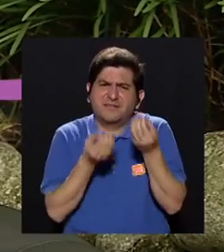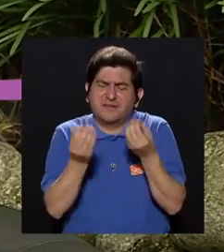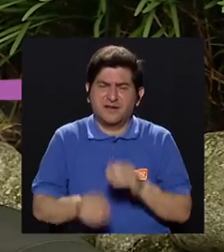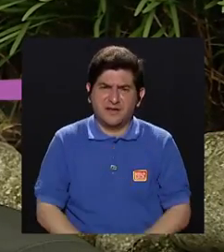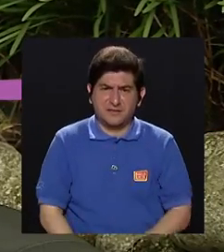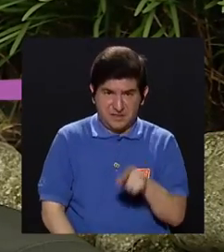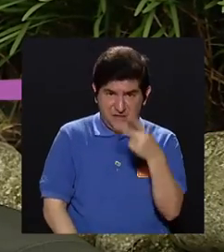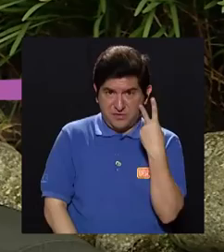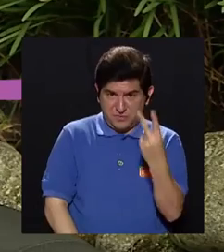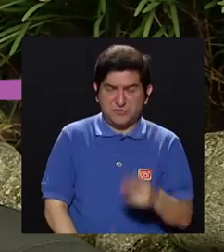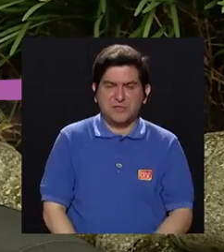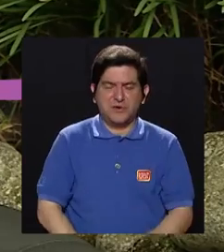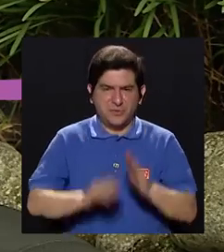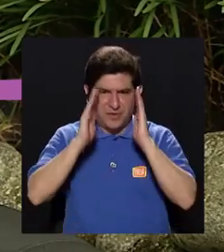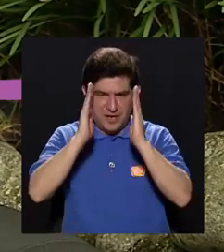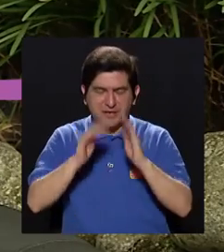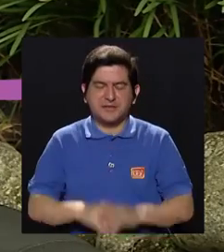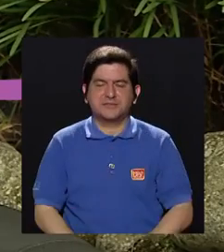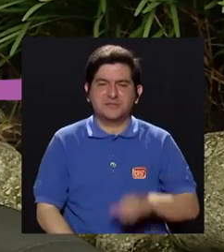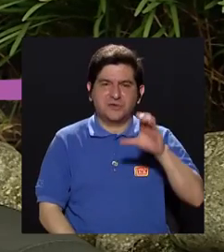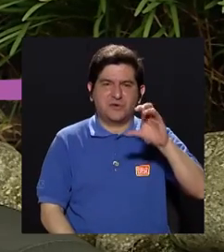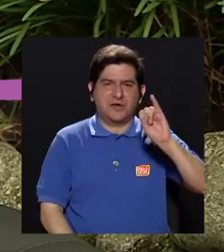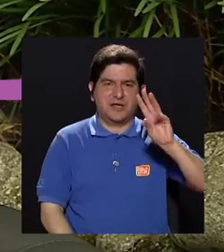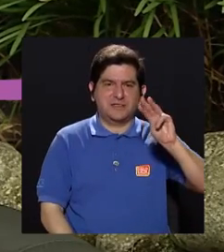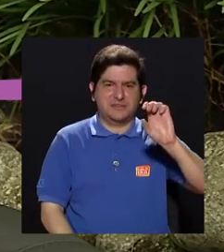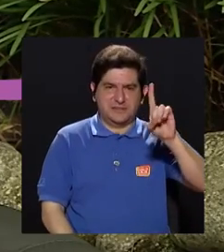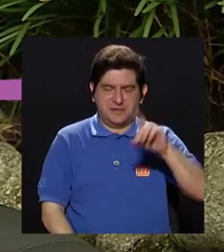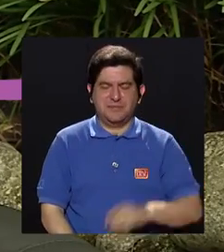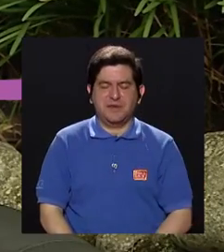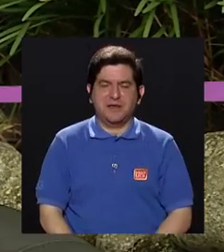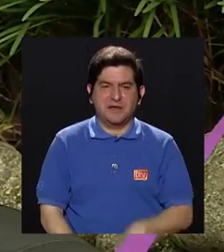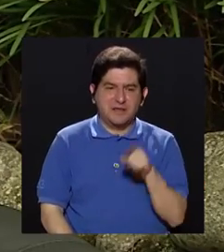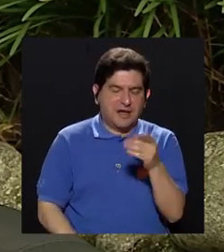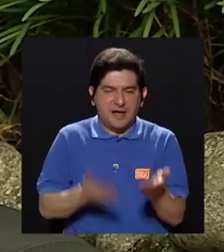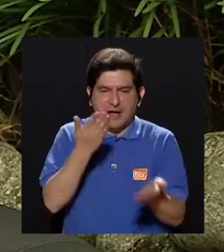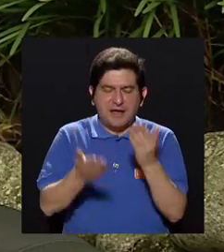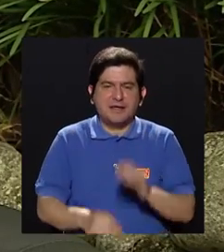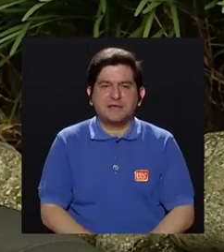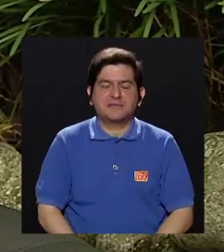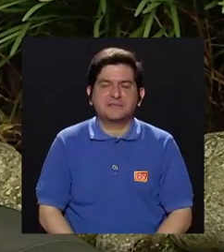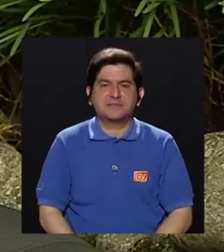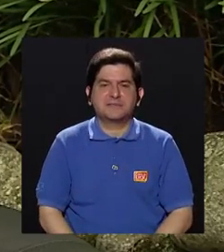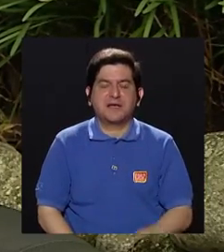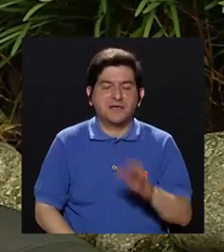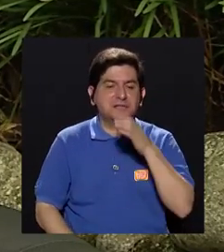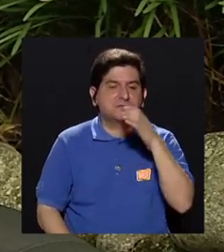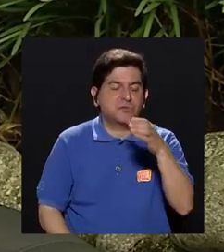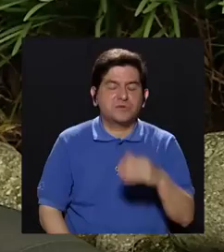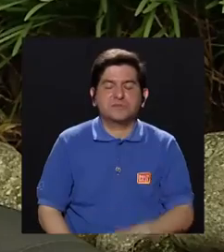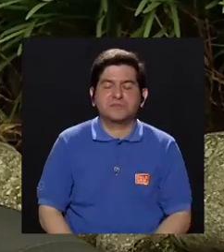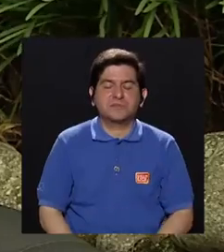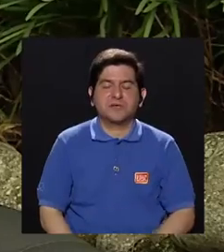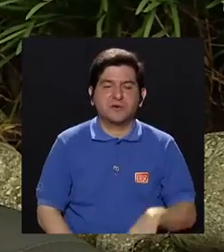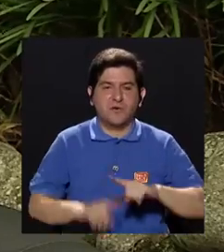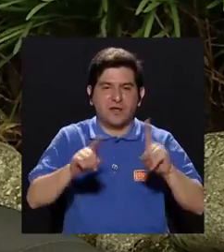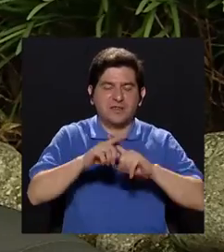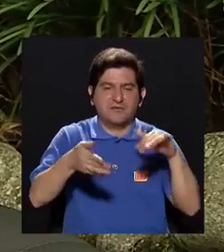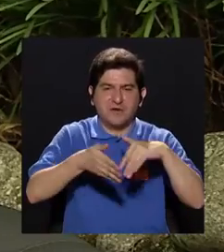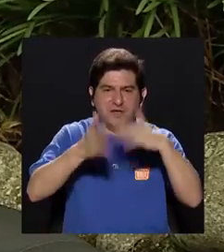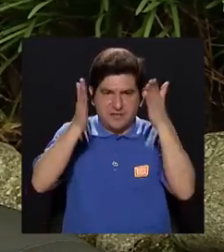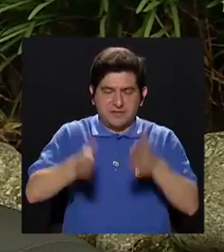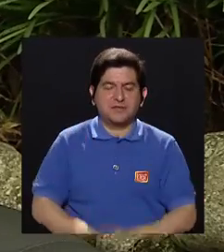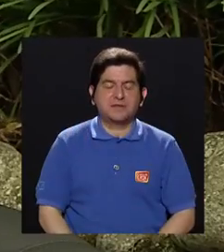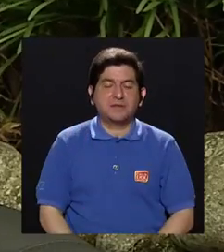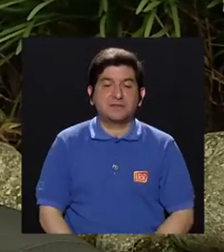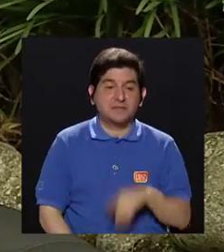lo ve mucho en consulta incluso aquí en el CIMED, y consumimos estudiantes y ahí me imagino que da recomendaciones. Yo veía un anuncio que daba la Caja Costarricense del